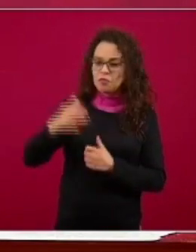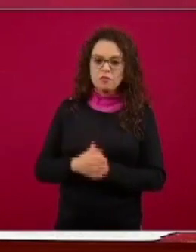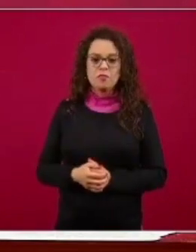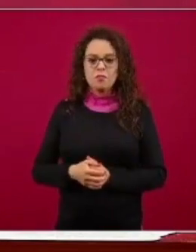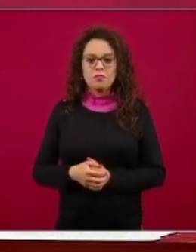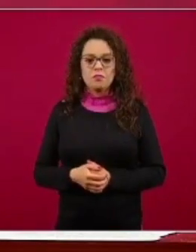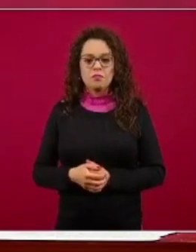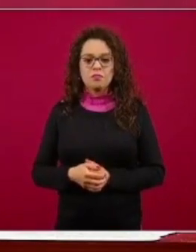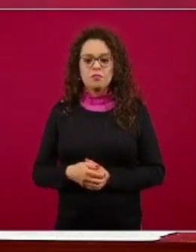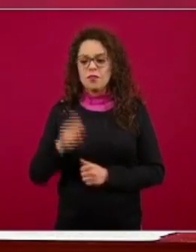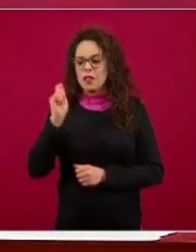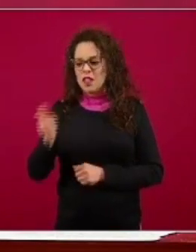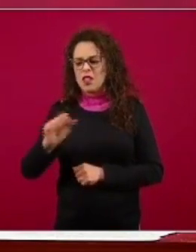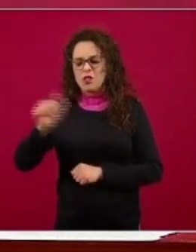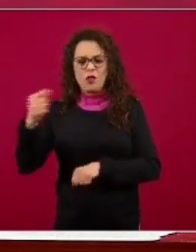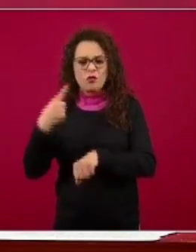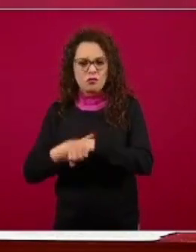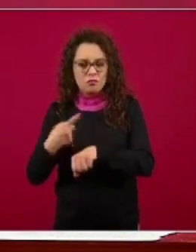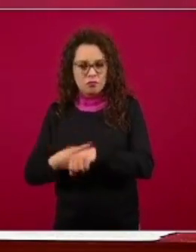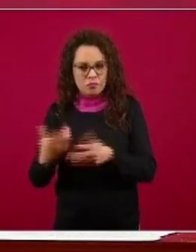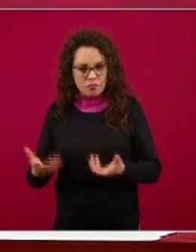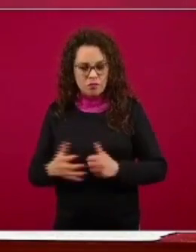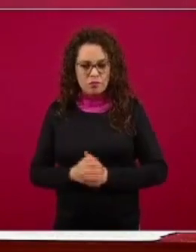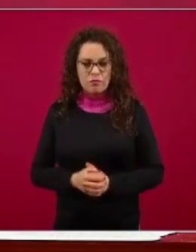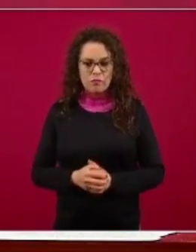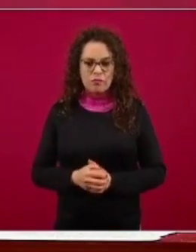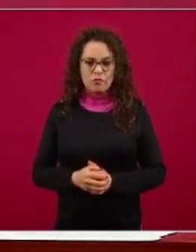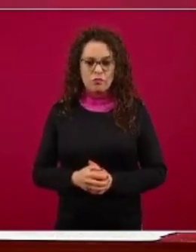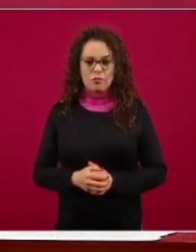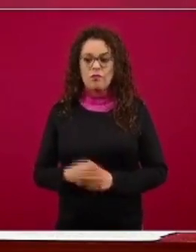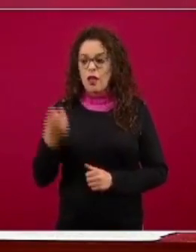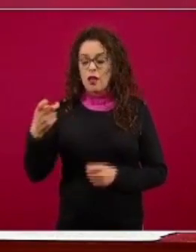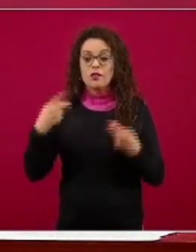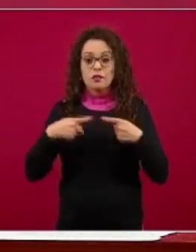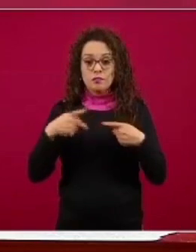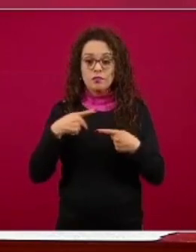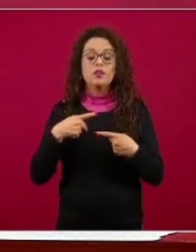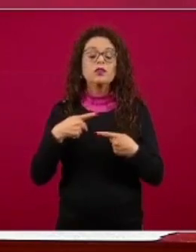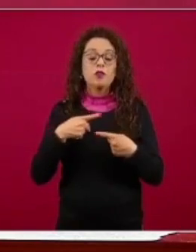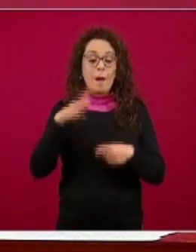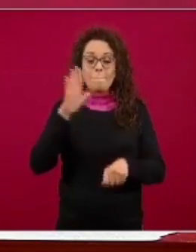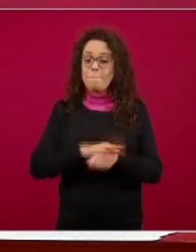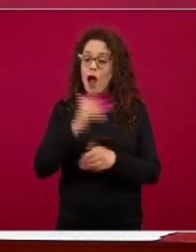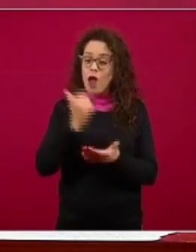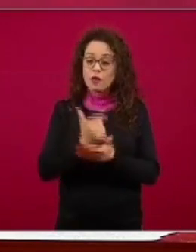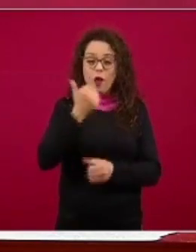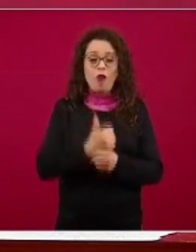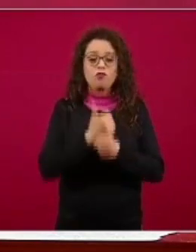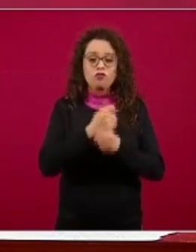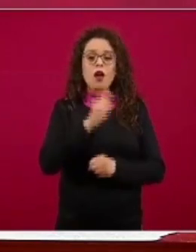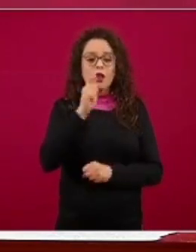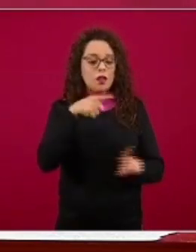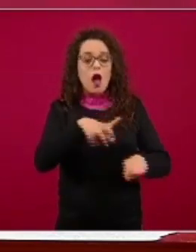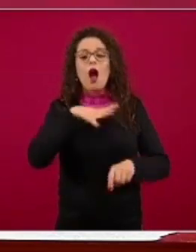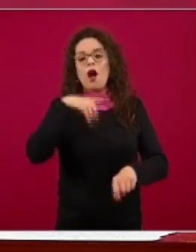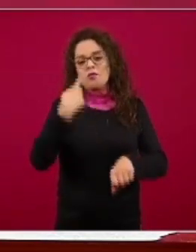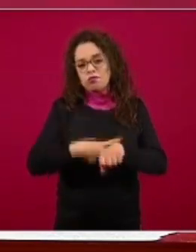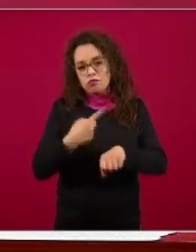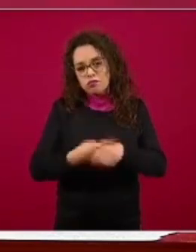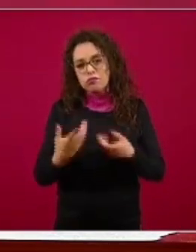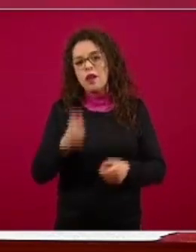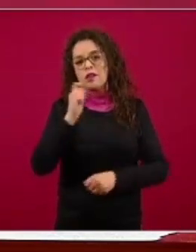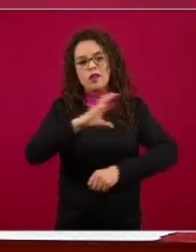sintomáticos a los que peor les fue pues es aquellos que tienen diabetes hipertensión obesidad en fin